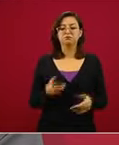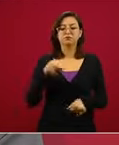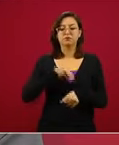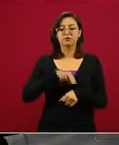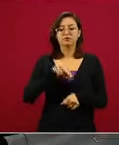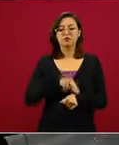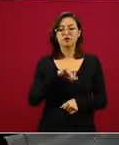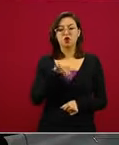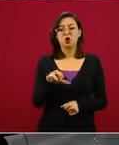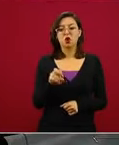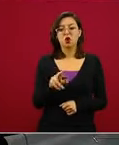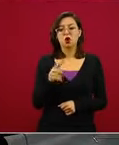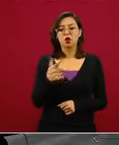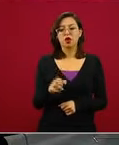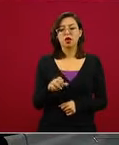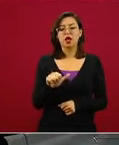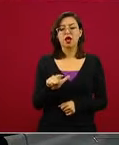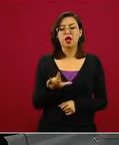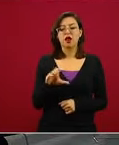el doctor Jorge Alcocer.